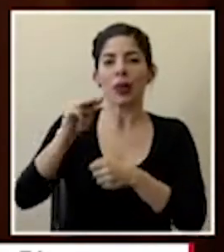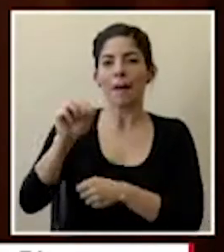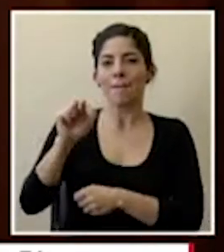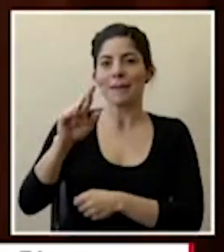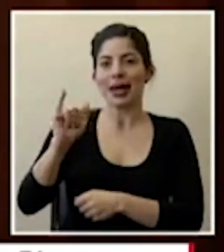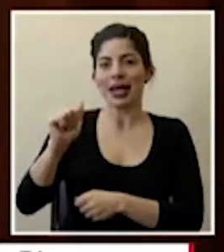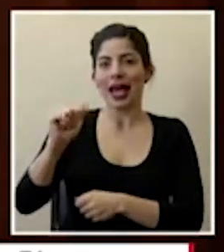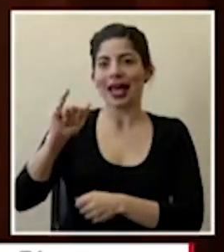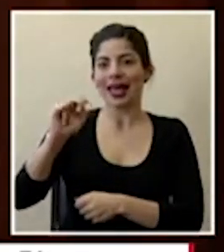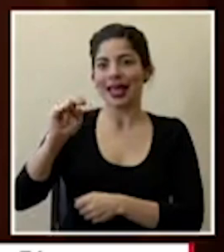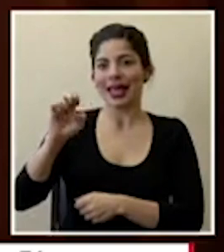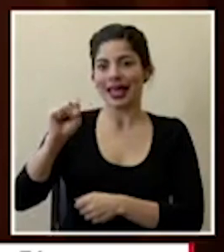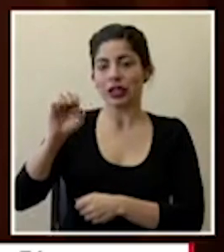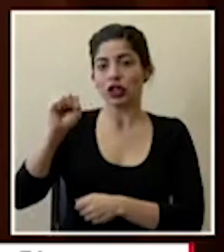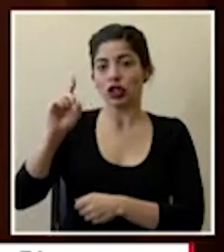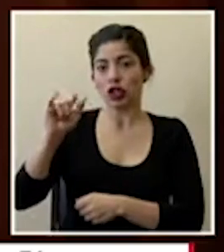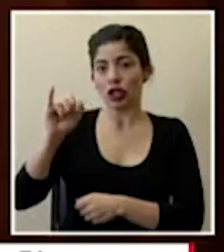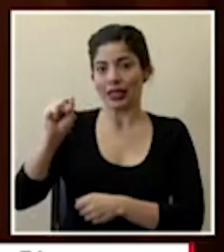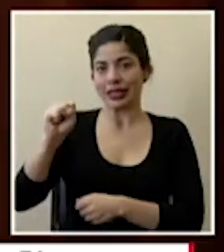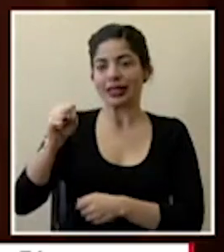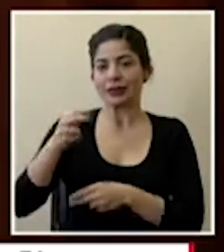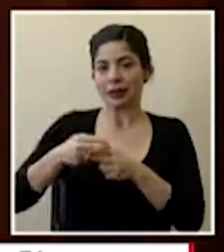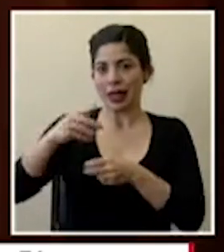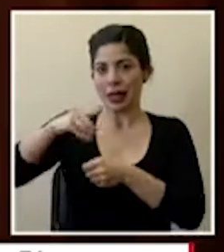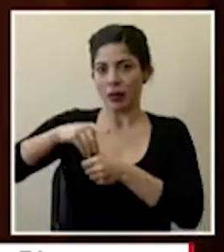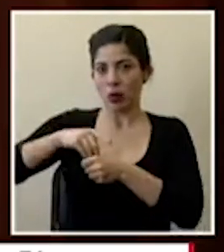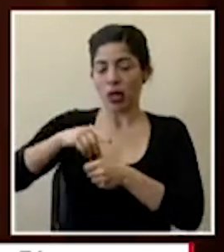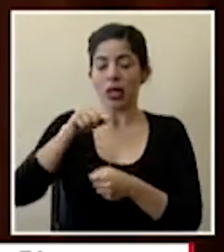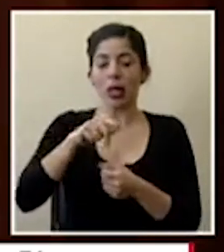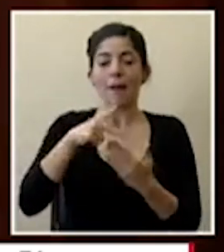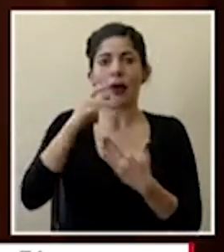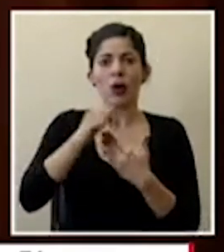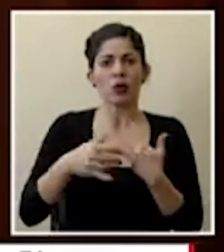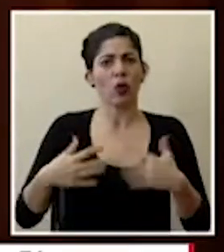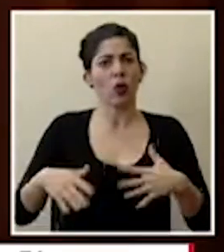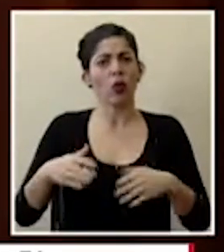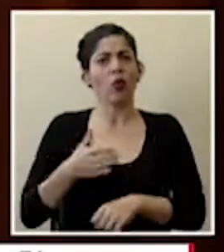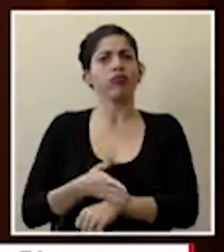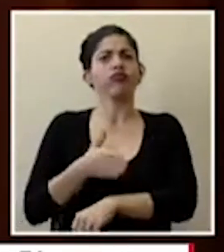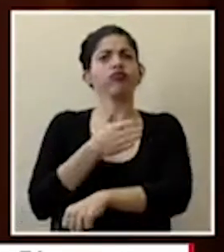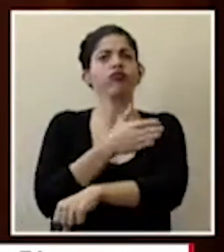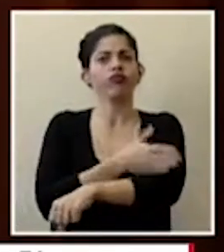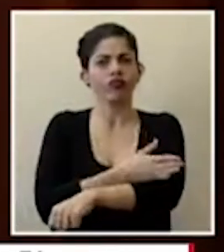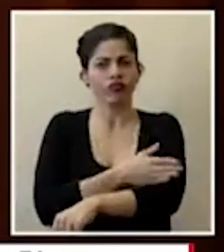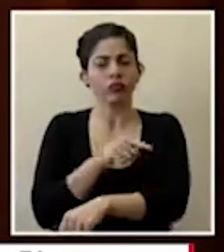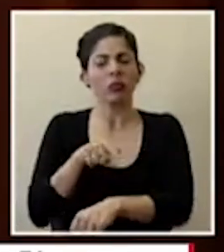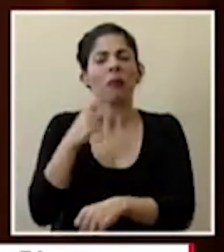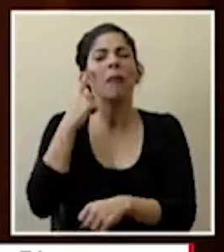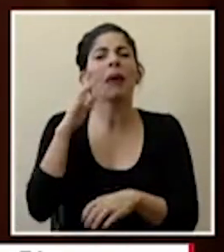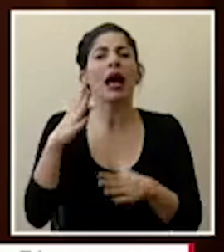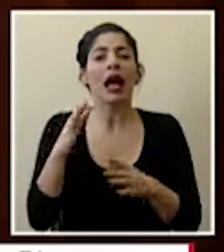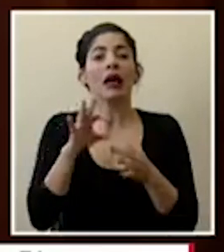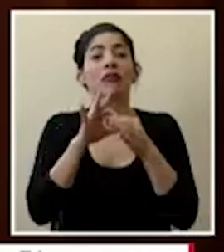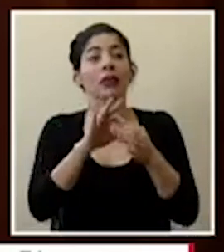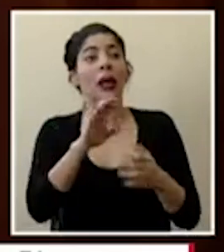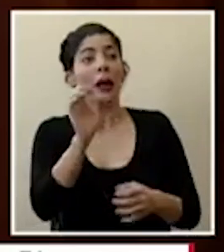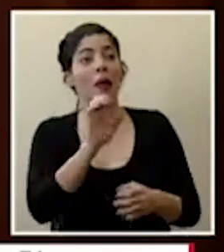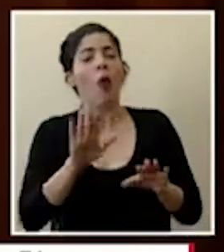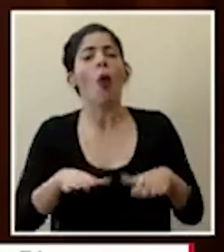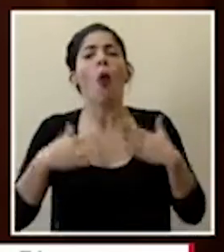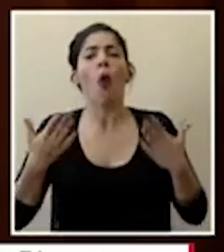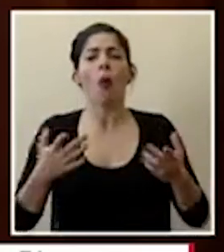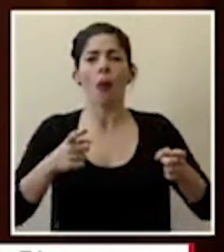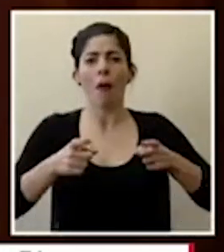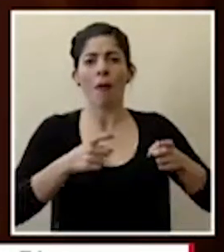solís y este proyecto representa de verdad un avance sustancial para el manejo de emergencias que que